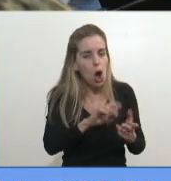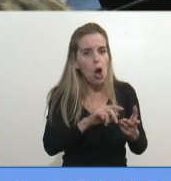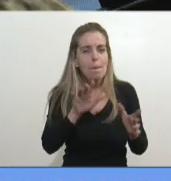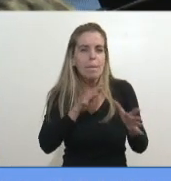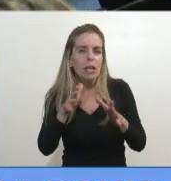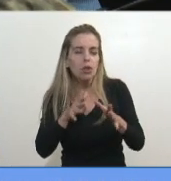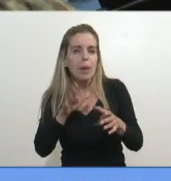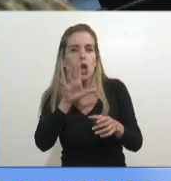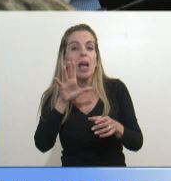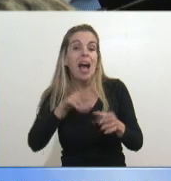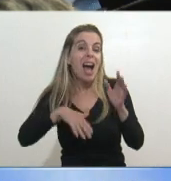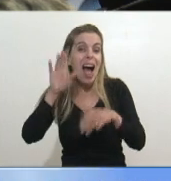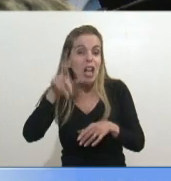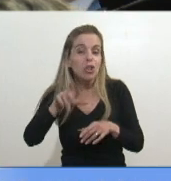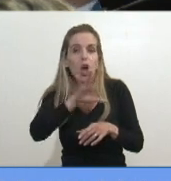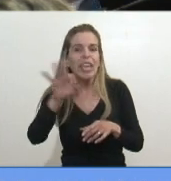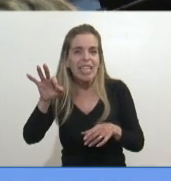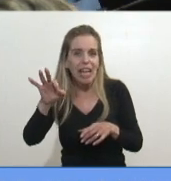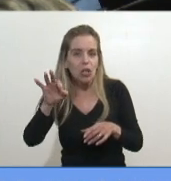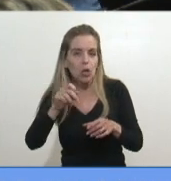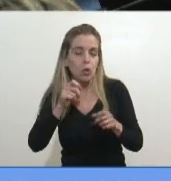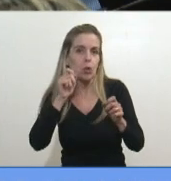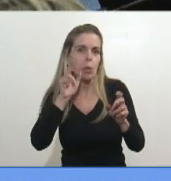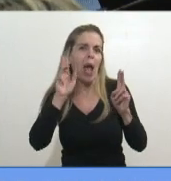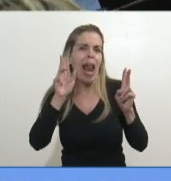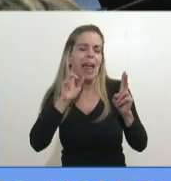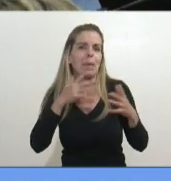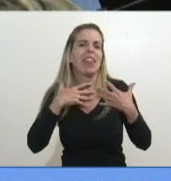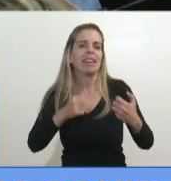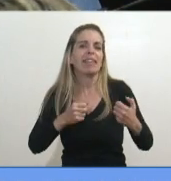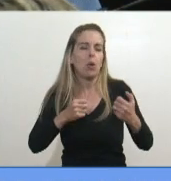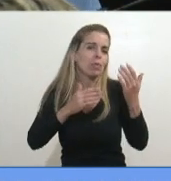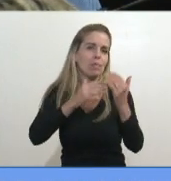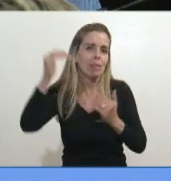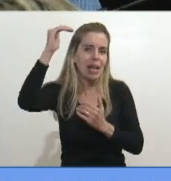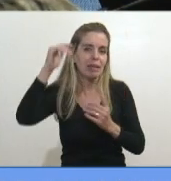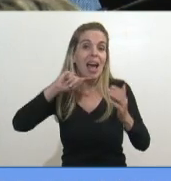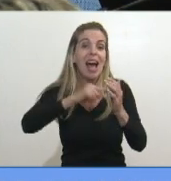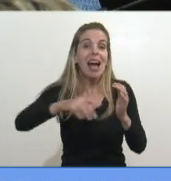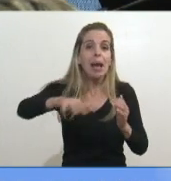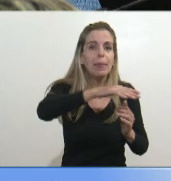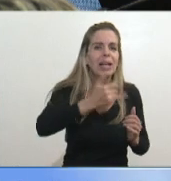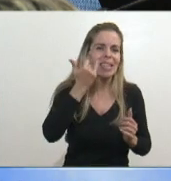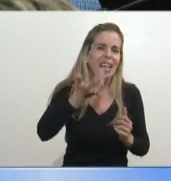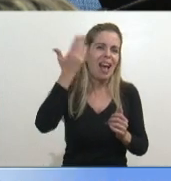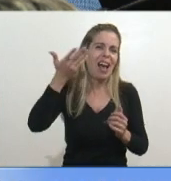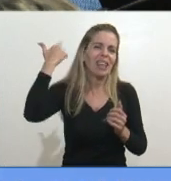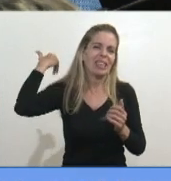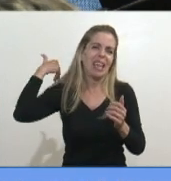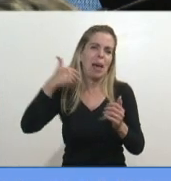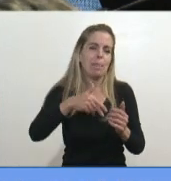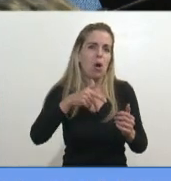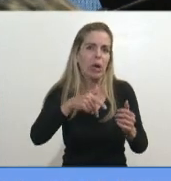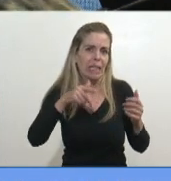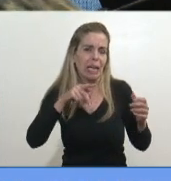riesgo alto, 500, alarma sanitaria, más de eso, la capital hace rato que está en alarma sanitaria, y muchas